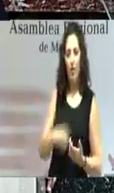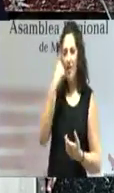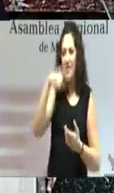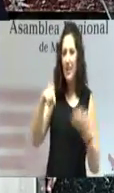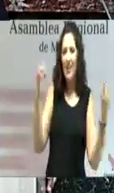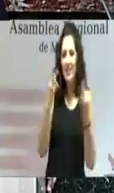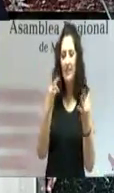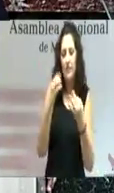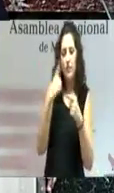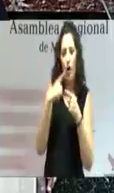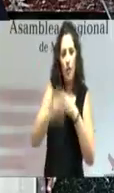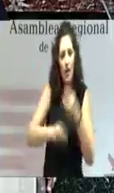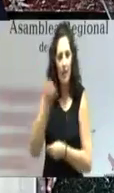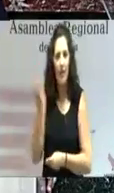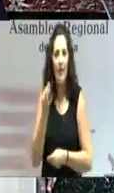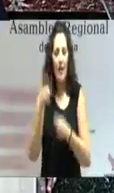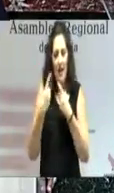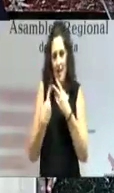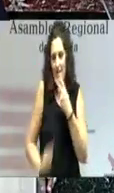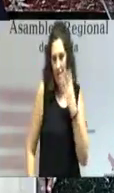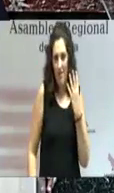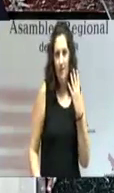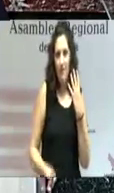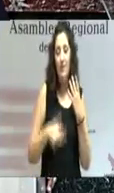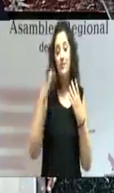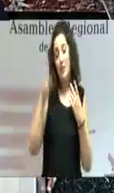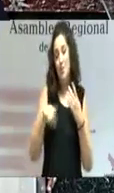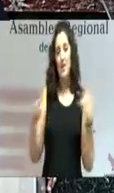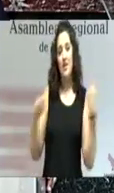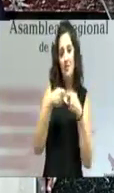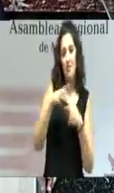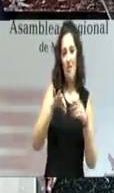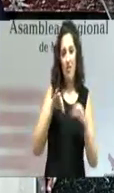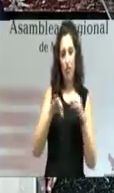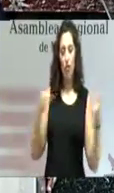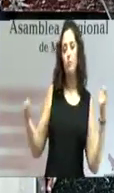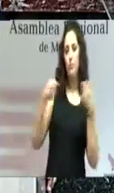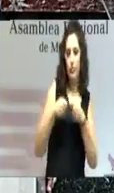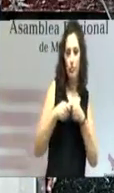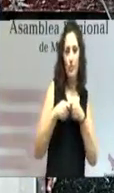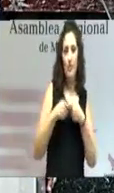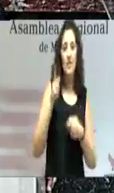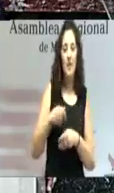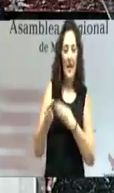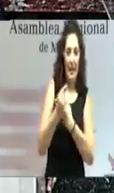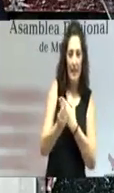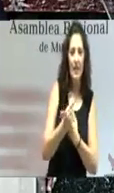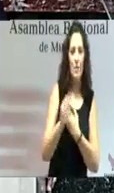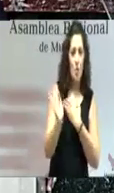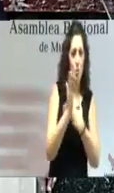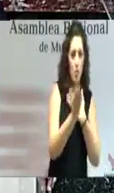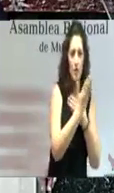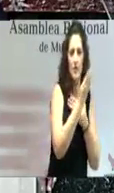Co-participación en la co-decisión, en escuchar las críticas, las propuestas, las